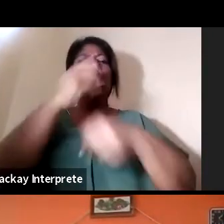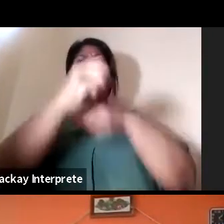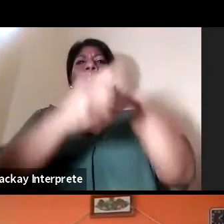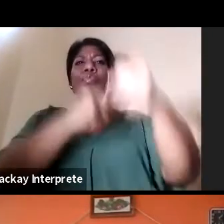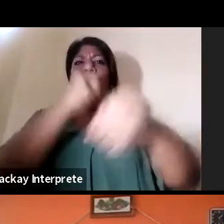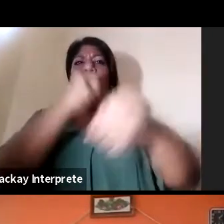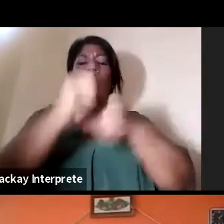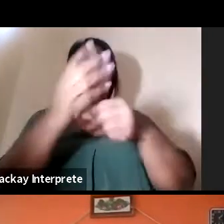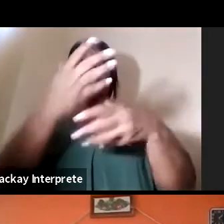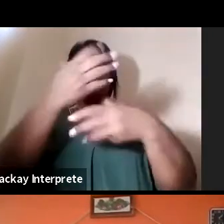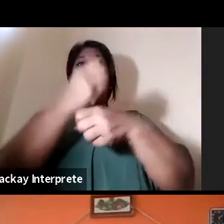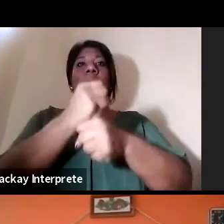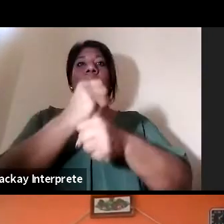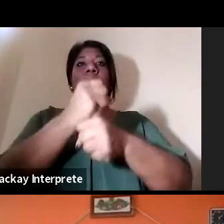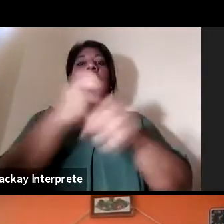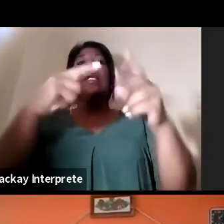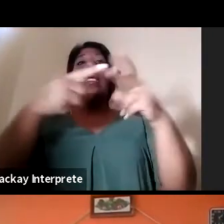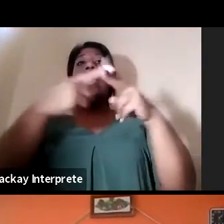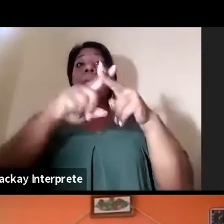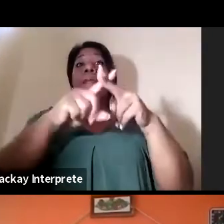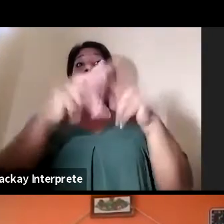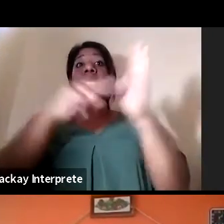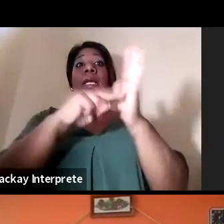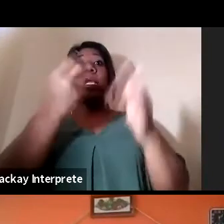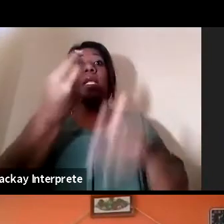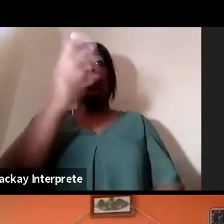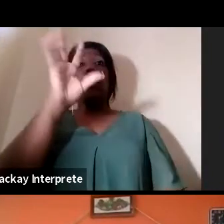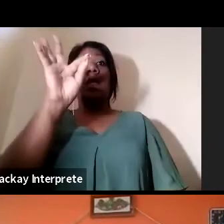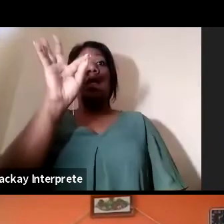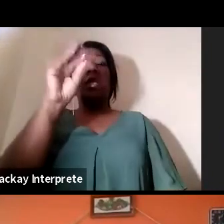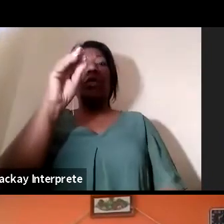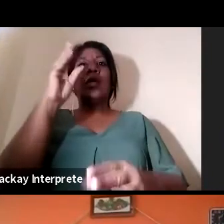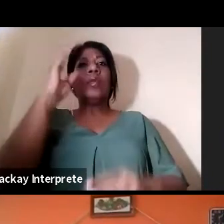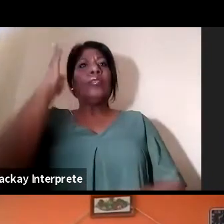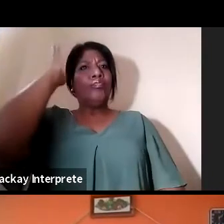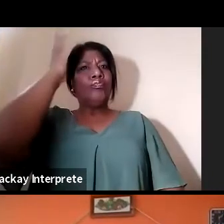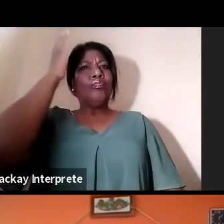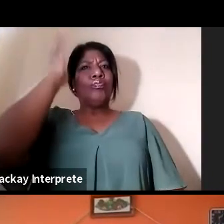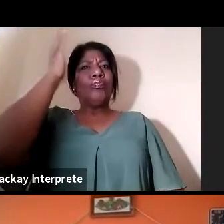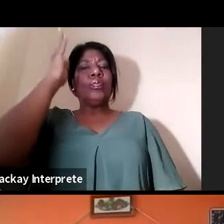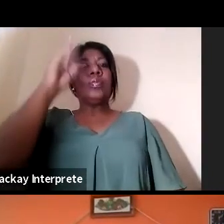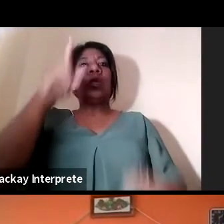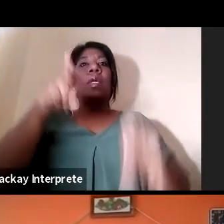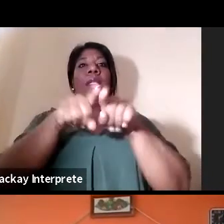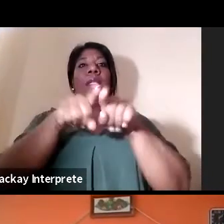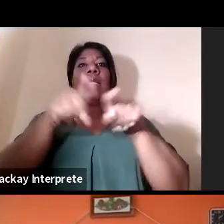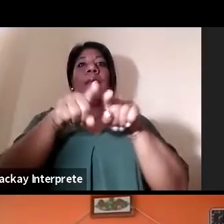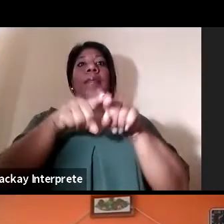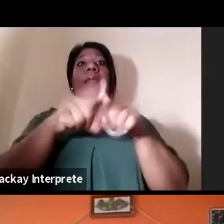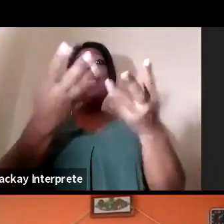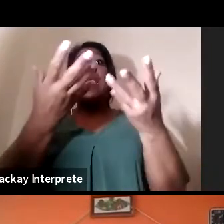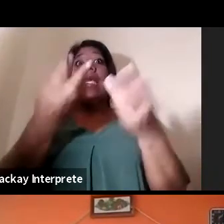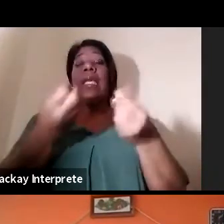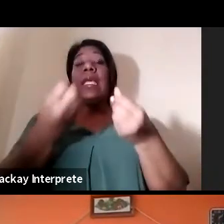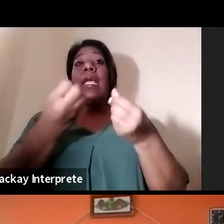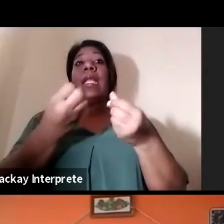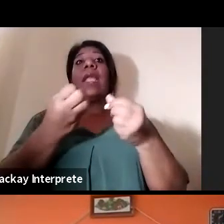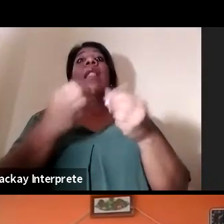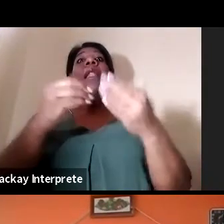con esta modalidad de poder hacer también movilidad a través de las conferencias